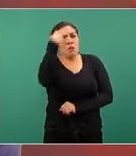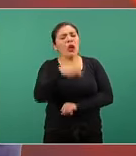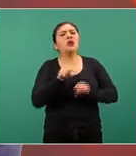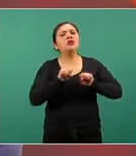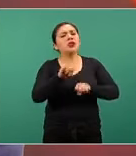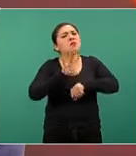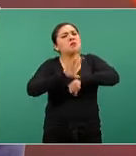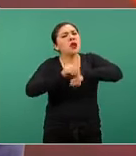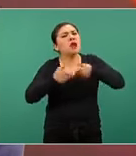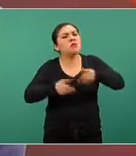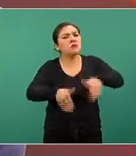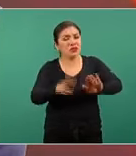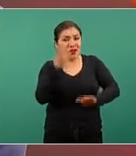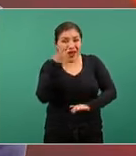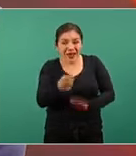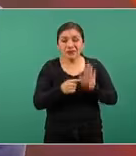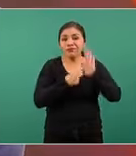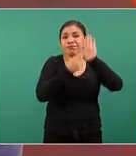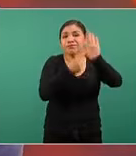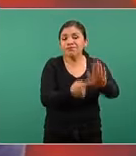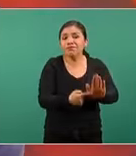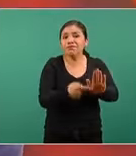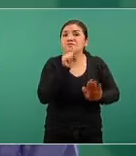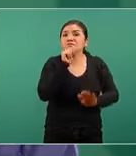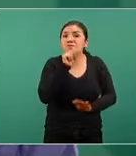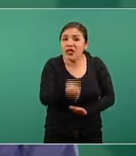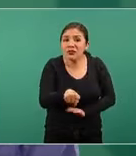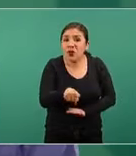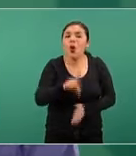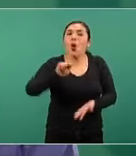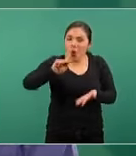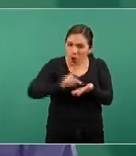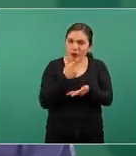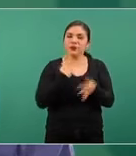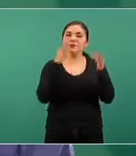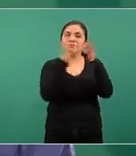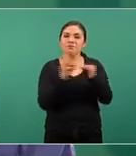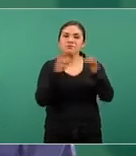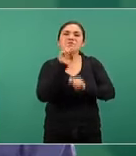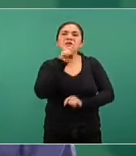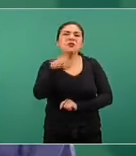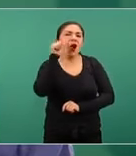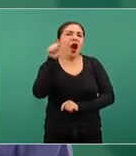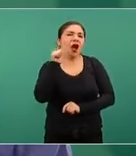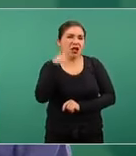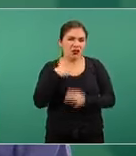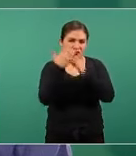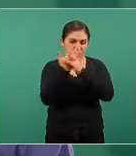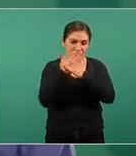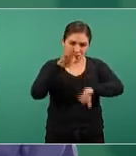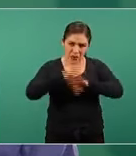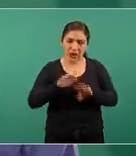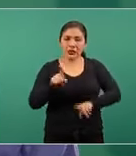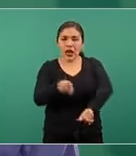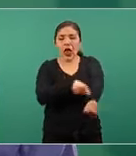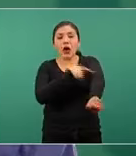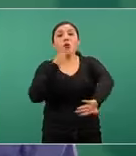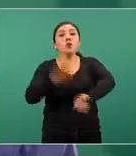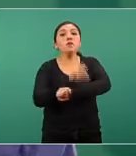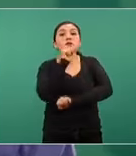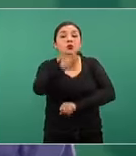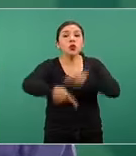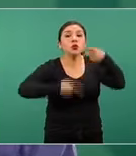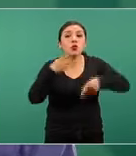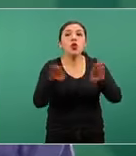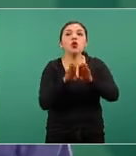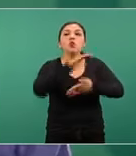y eso lo presentaron justo y por eso reexplico lo que dije ayer con amplitud porque su pregunta está orientada al tema